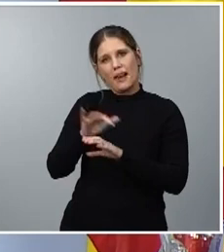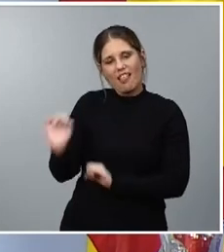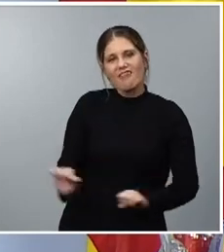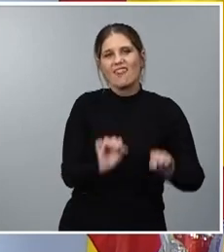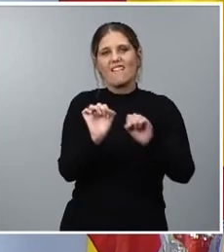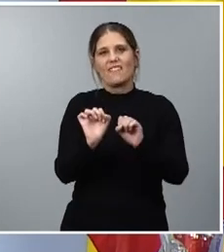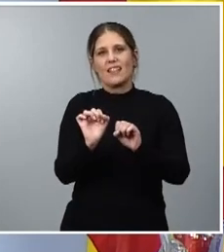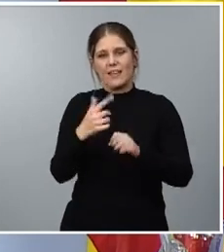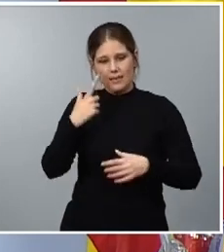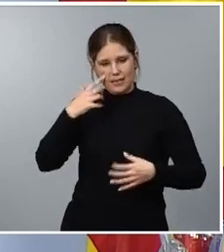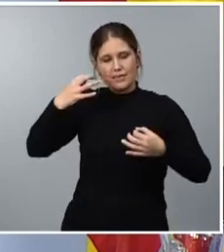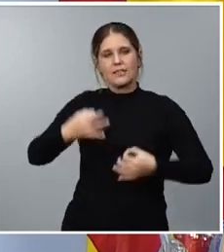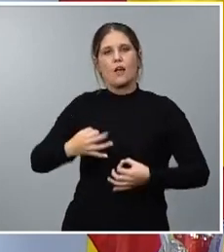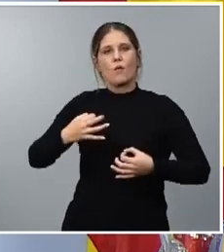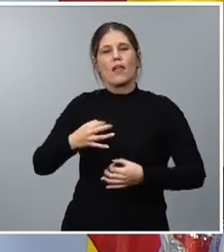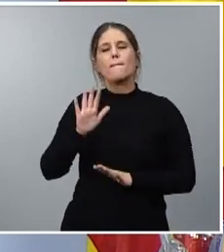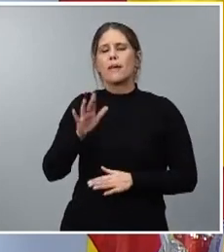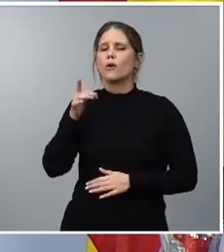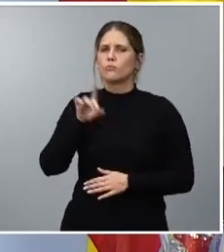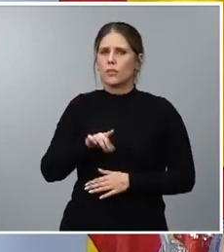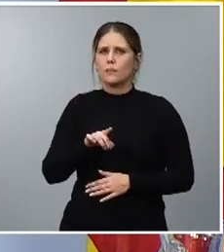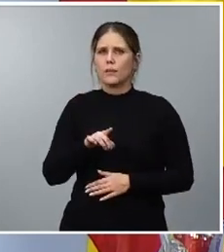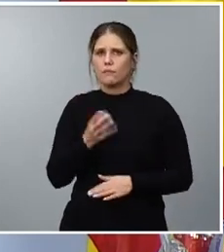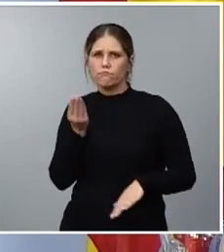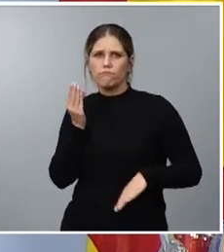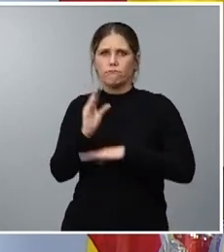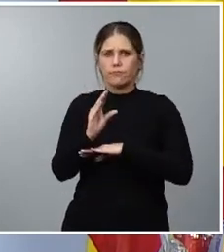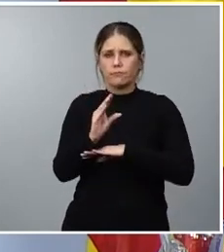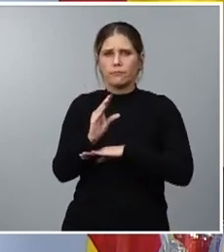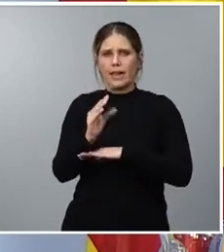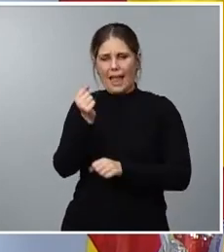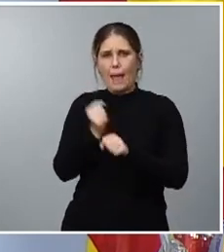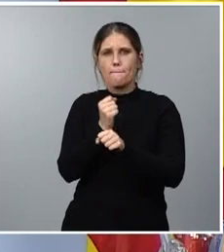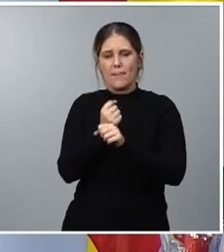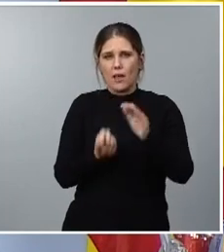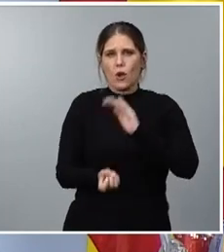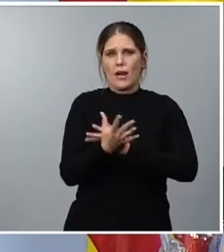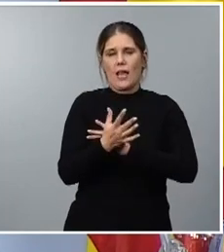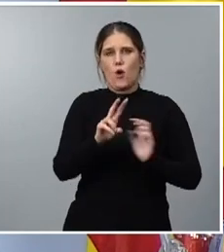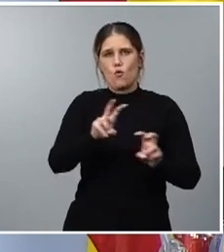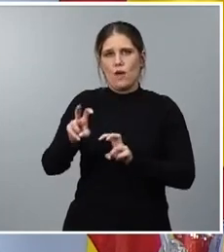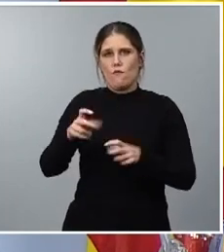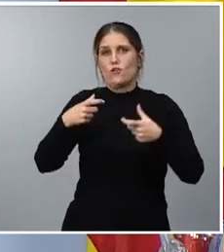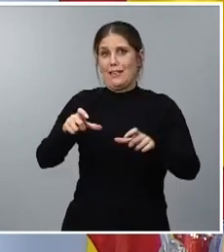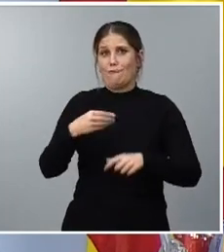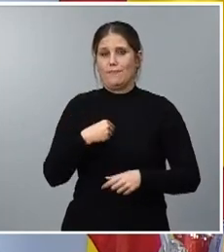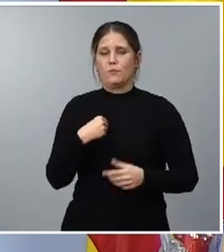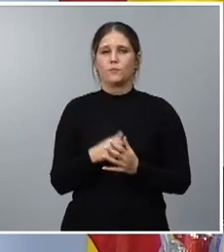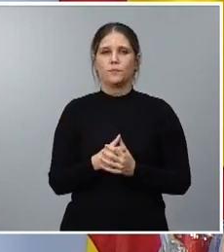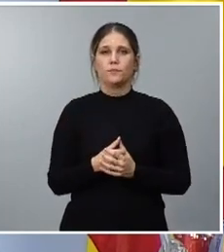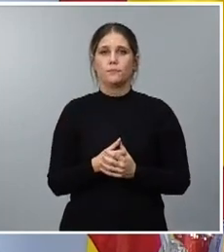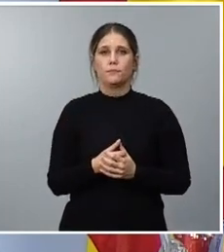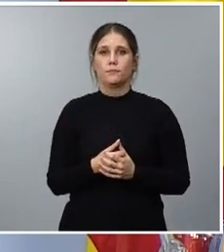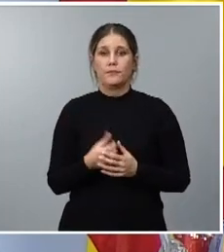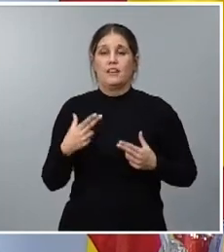nuestra seguridad pero también de invertir en empleos que se generan en este sector cerrando